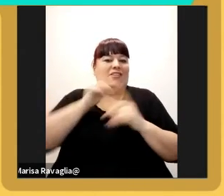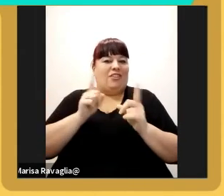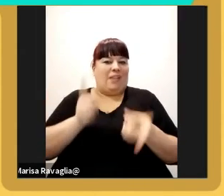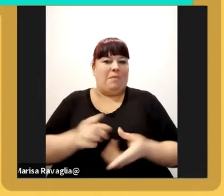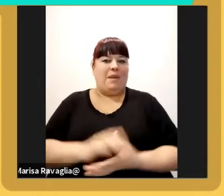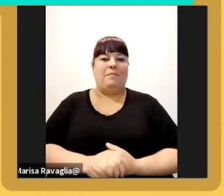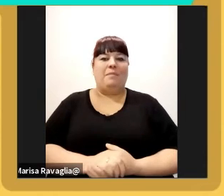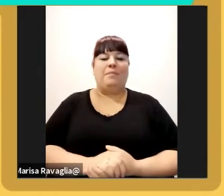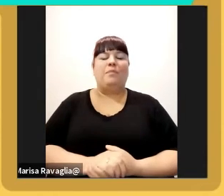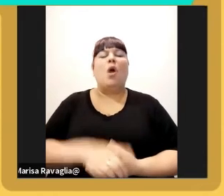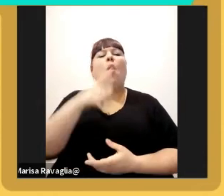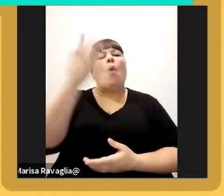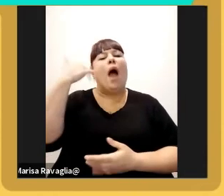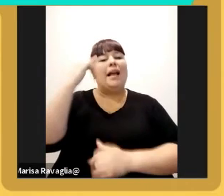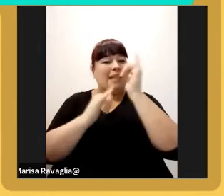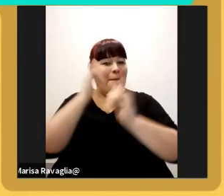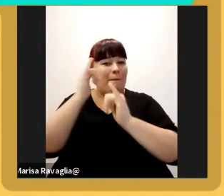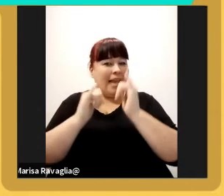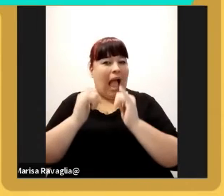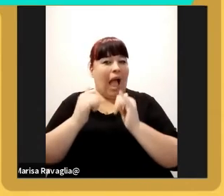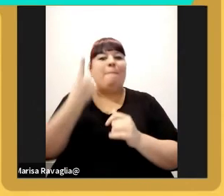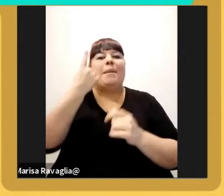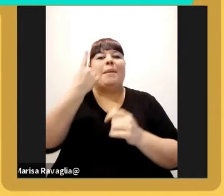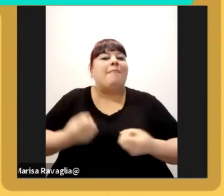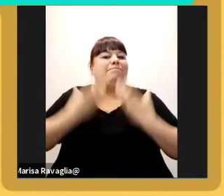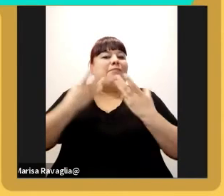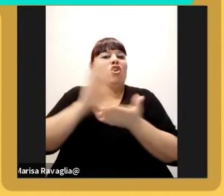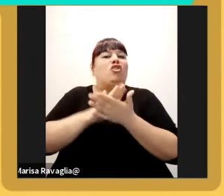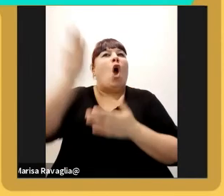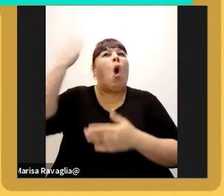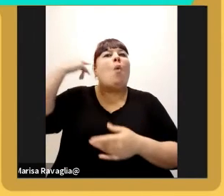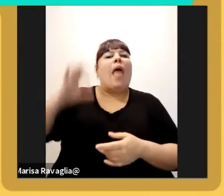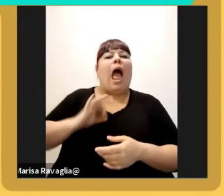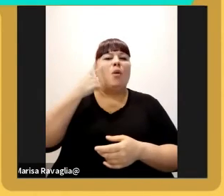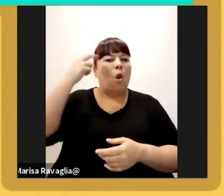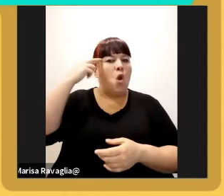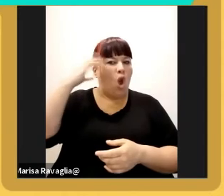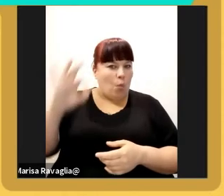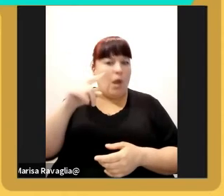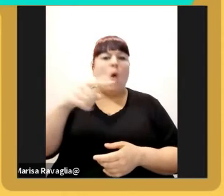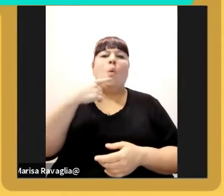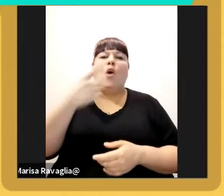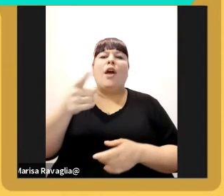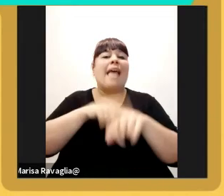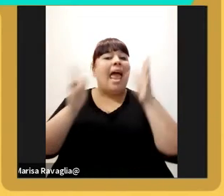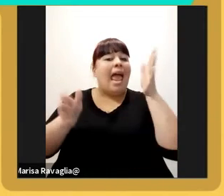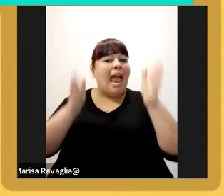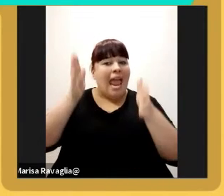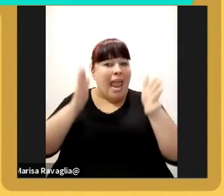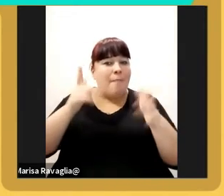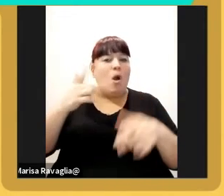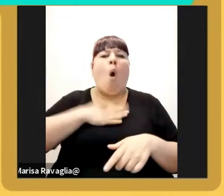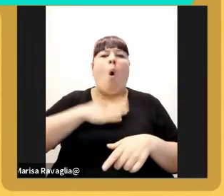cuando describías tu primer impronta en los años 90 dijiste era una época donde lo humano